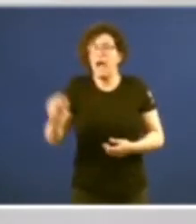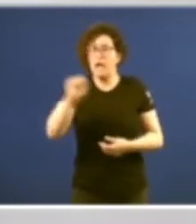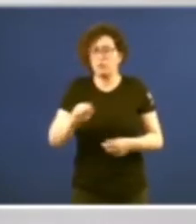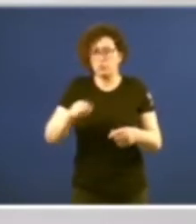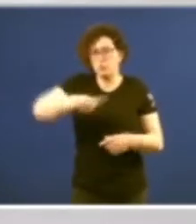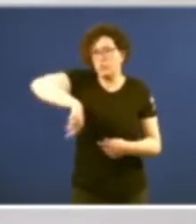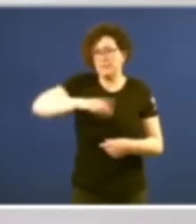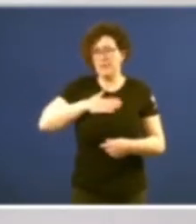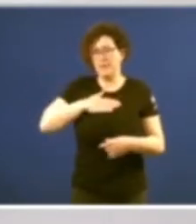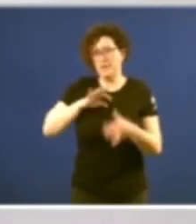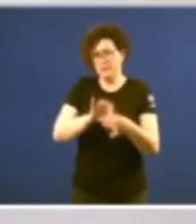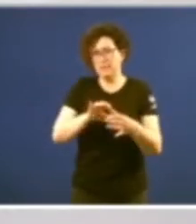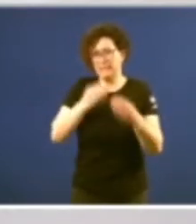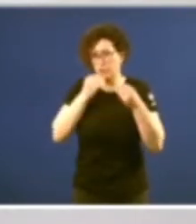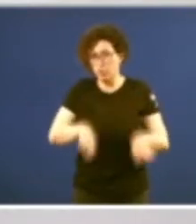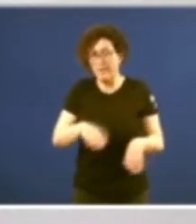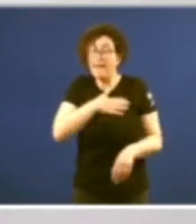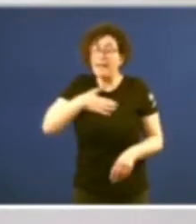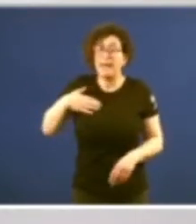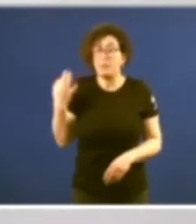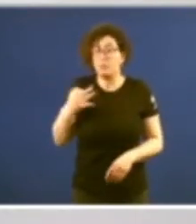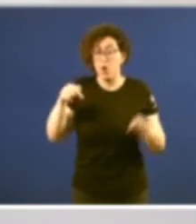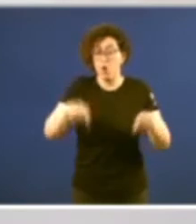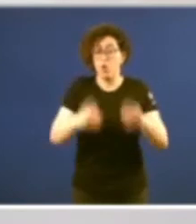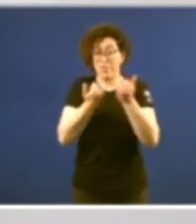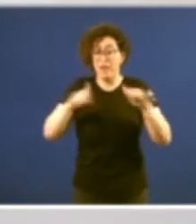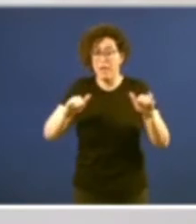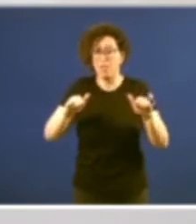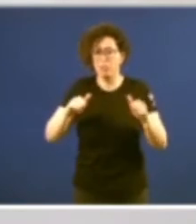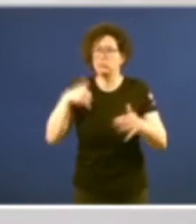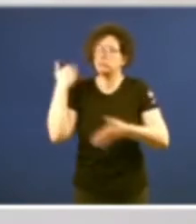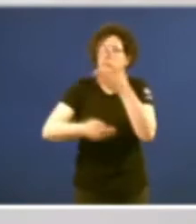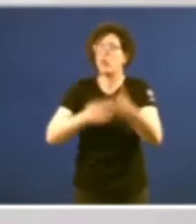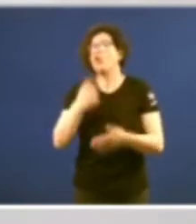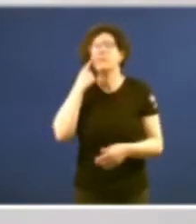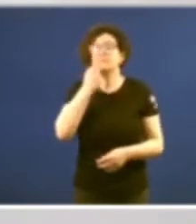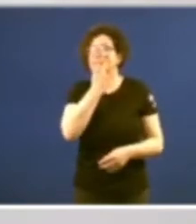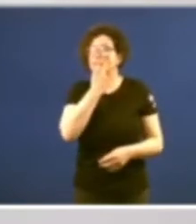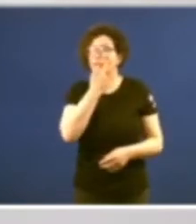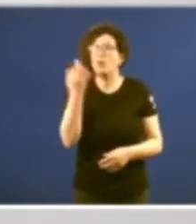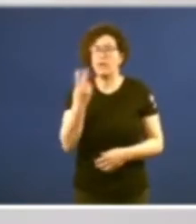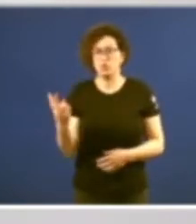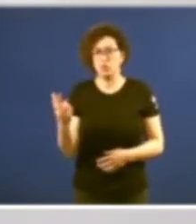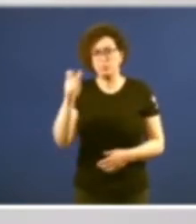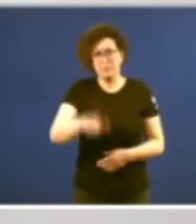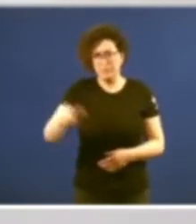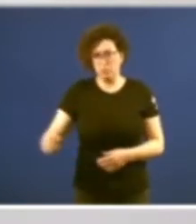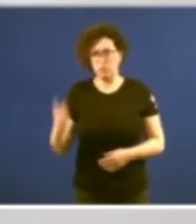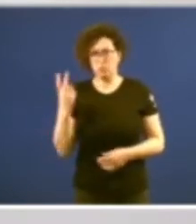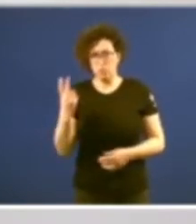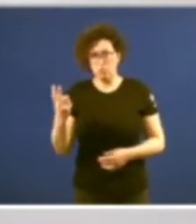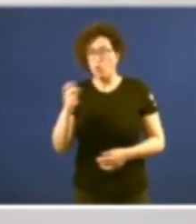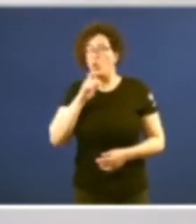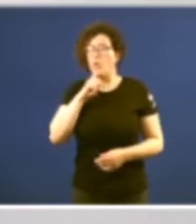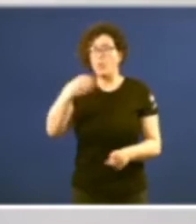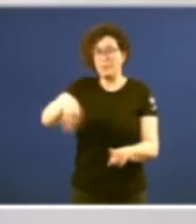historia. Quixemos que esta celebración votase a andar co testemunho de dúas personalidades como o